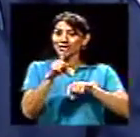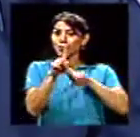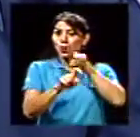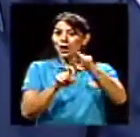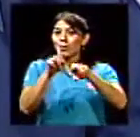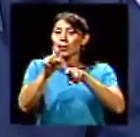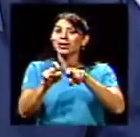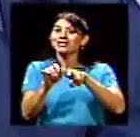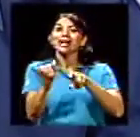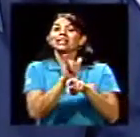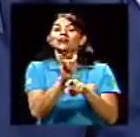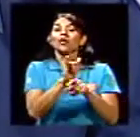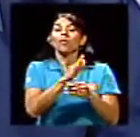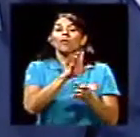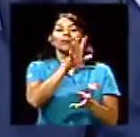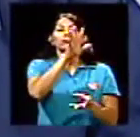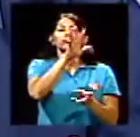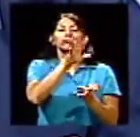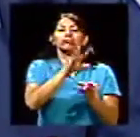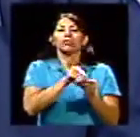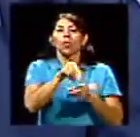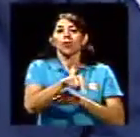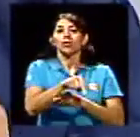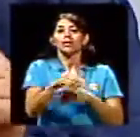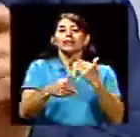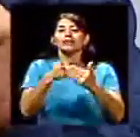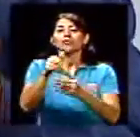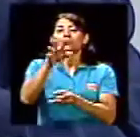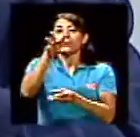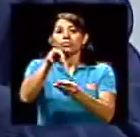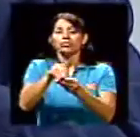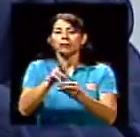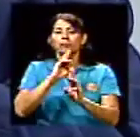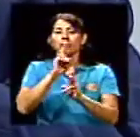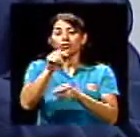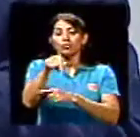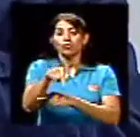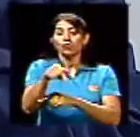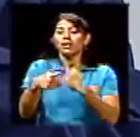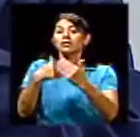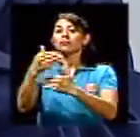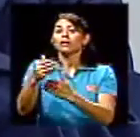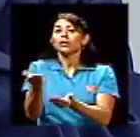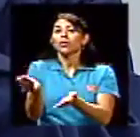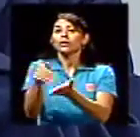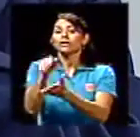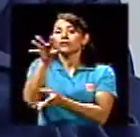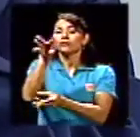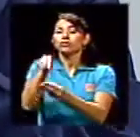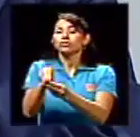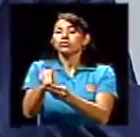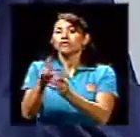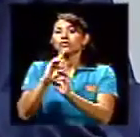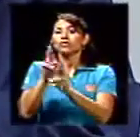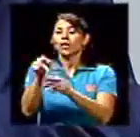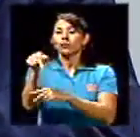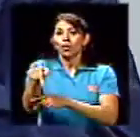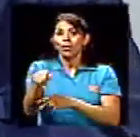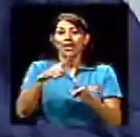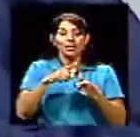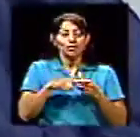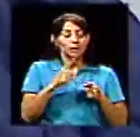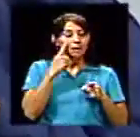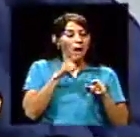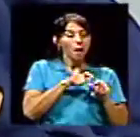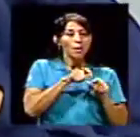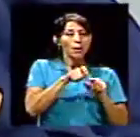y después vuelve a ser un corte transversal a hoy, etcétera. Eso hace que uno vaya midiendo momentos, momentos que